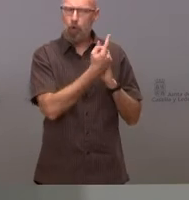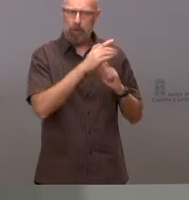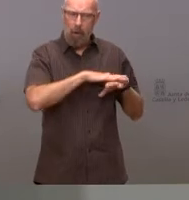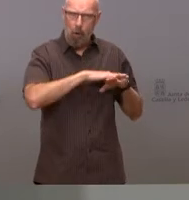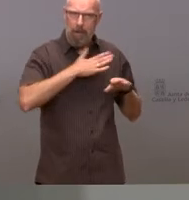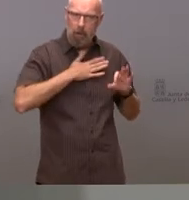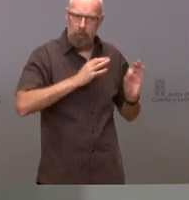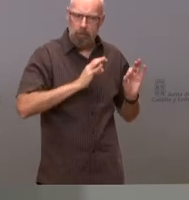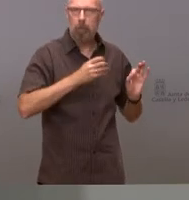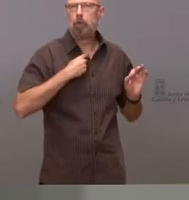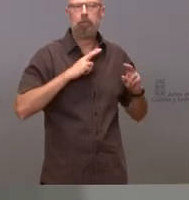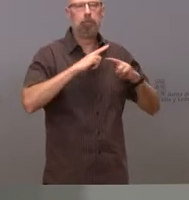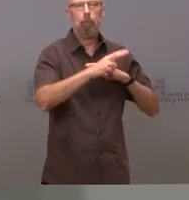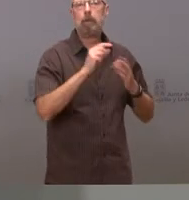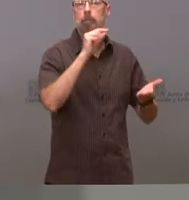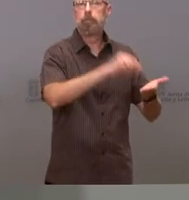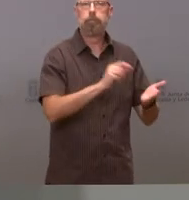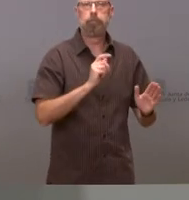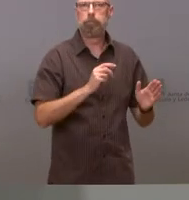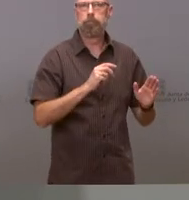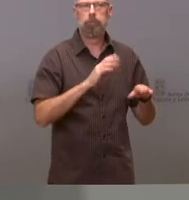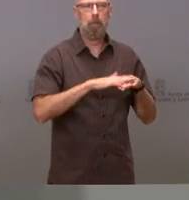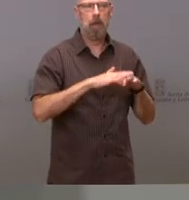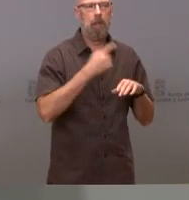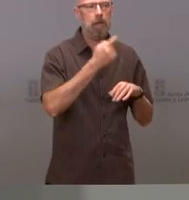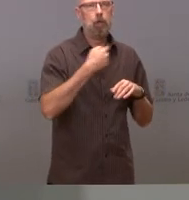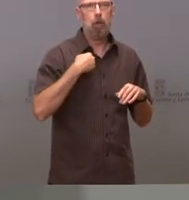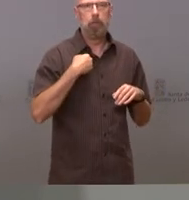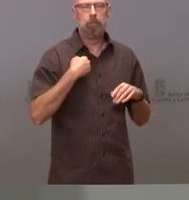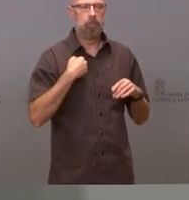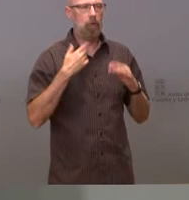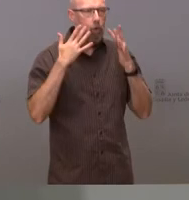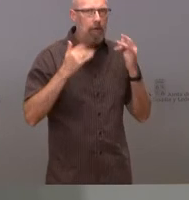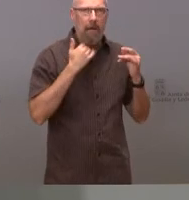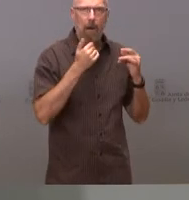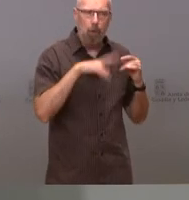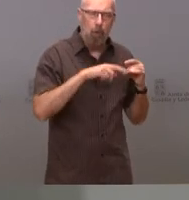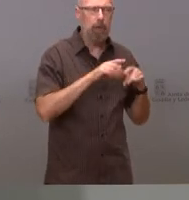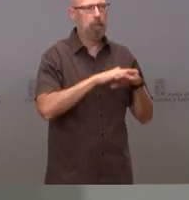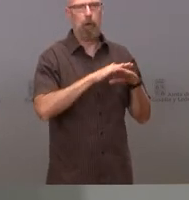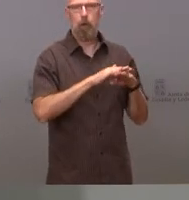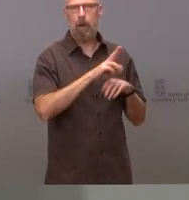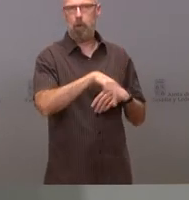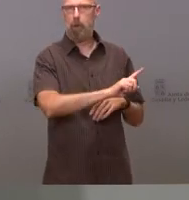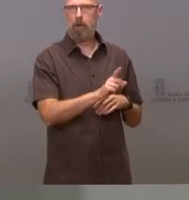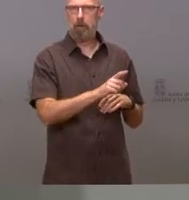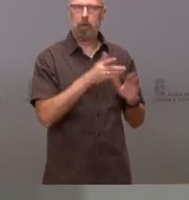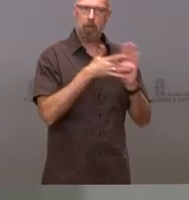porque se está poniendo en cuestión la honorabilidad y la imparcialidad del gobierno en un asunto